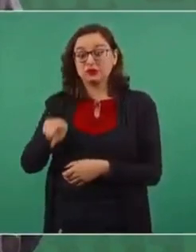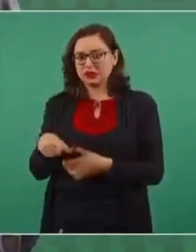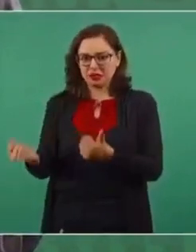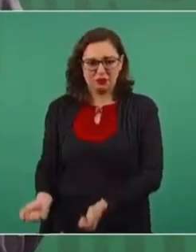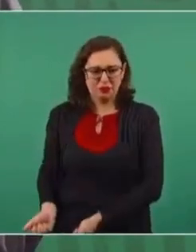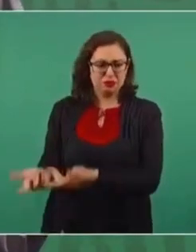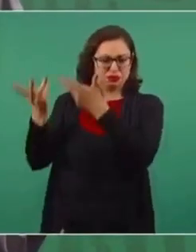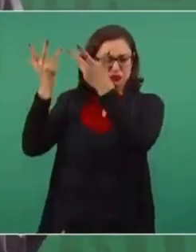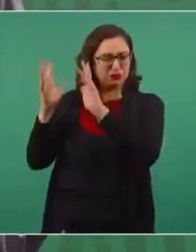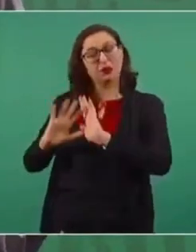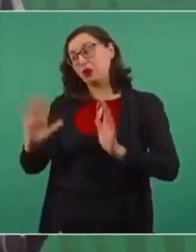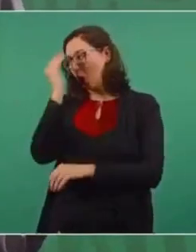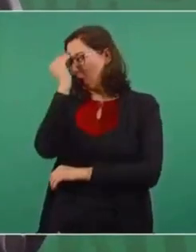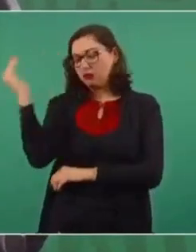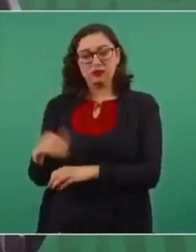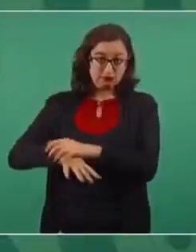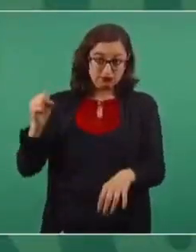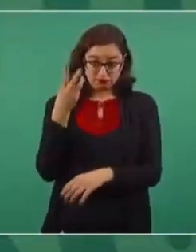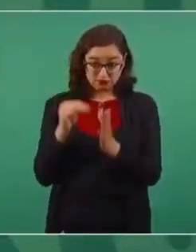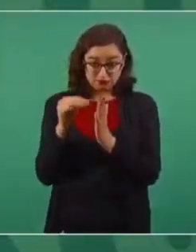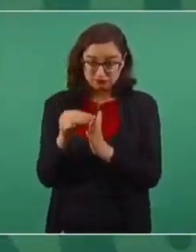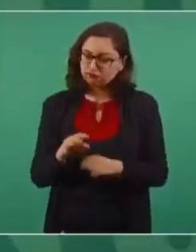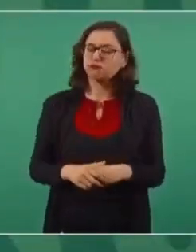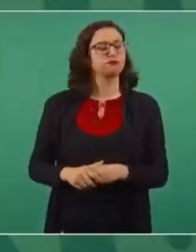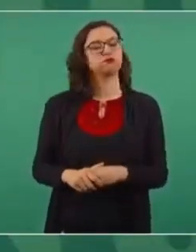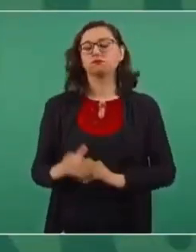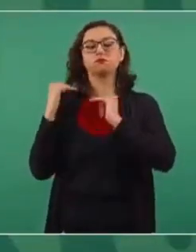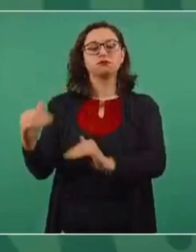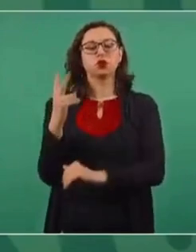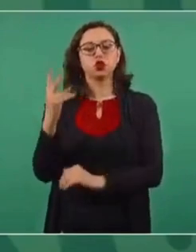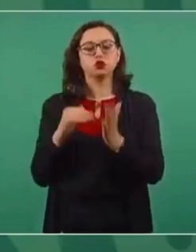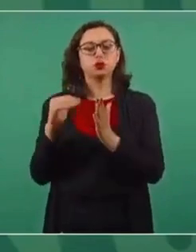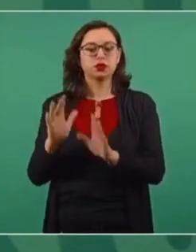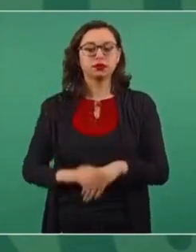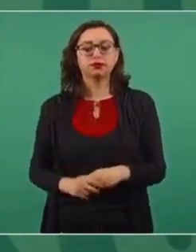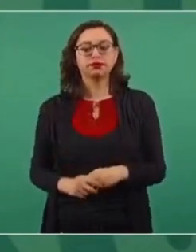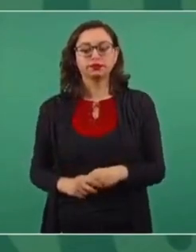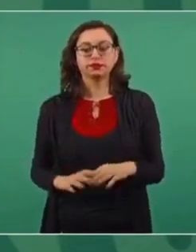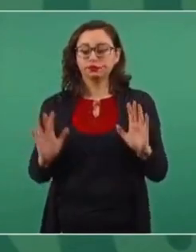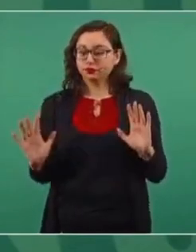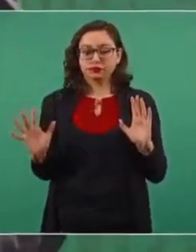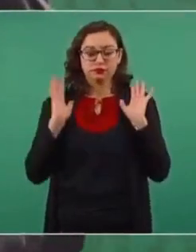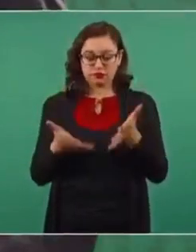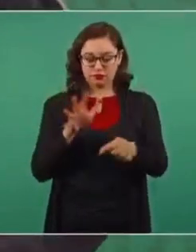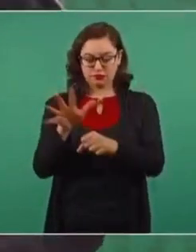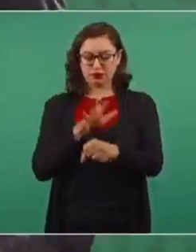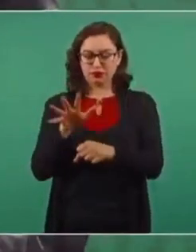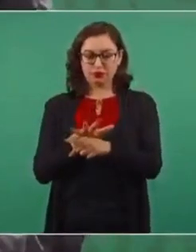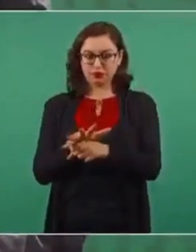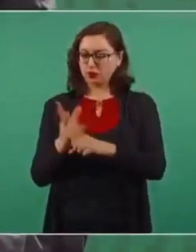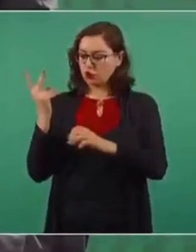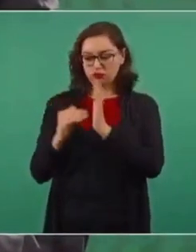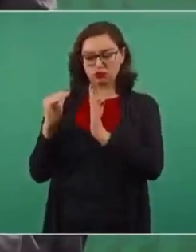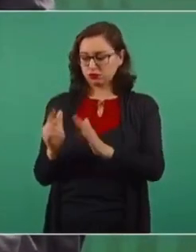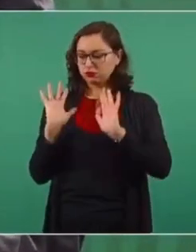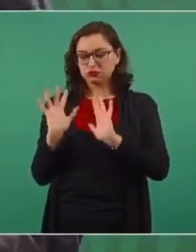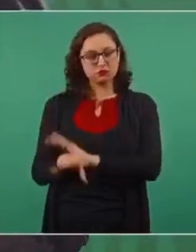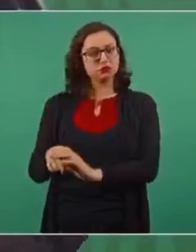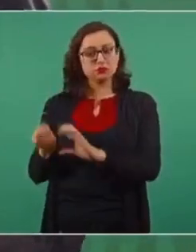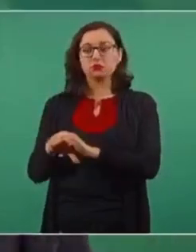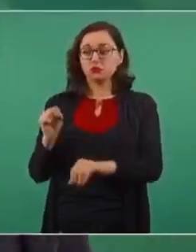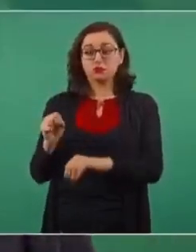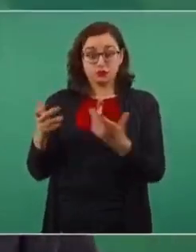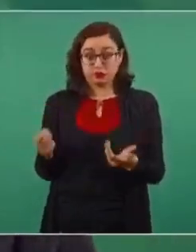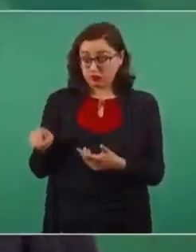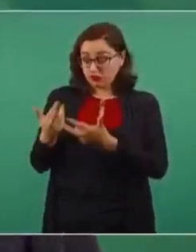atmósfera, en fin, todo un desperdicio. Entonces, eso no, nunca vamos a pasar de dos millones de barriles diarios en lo que a nosotros corresponde para dejar reservas suficientes